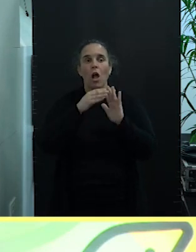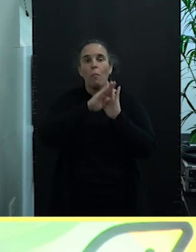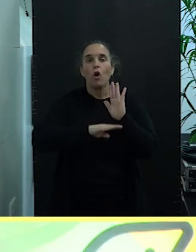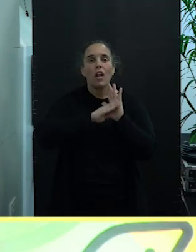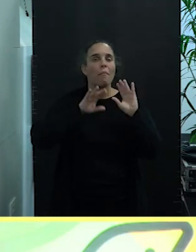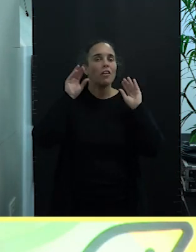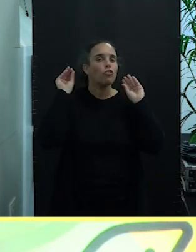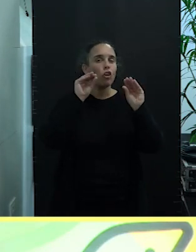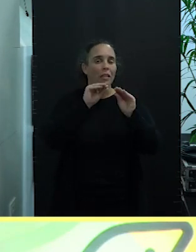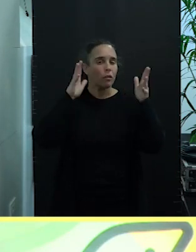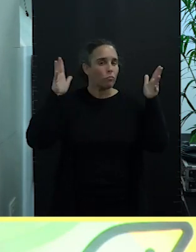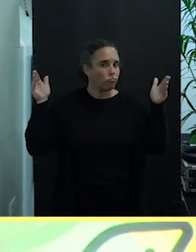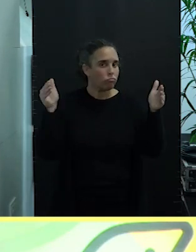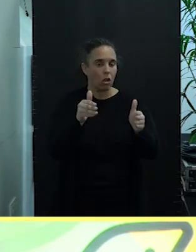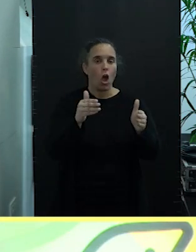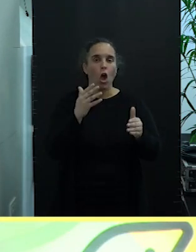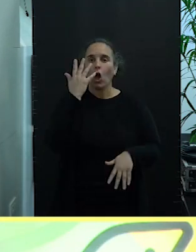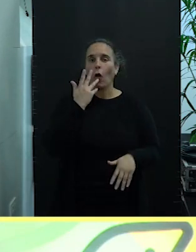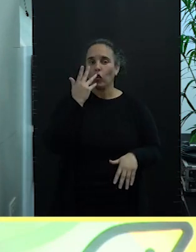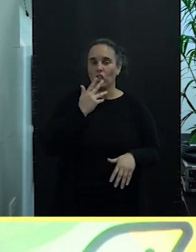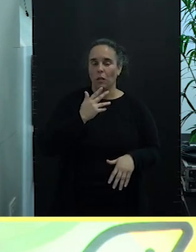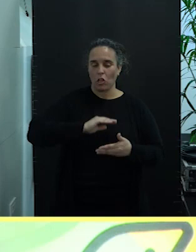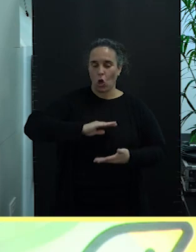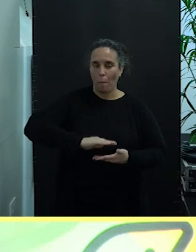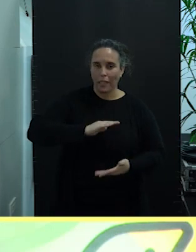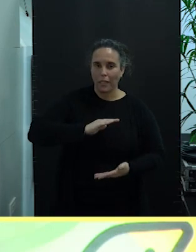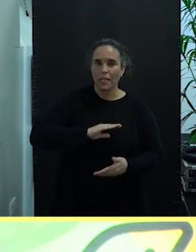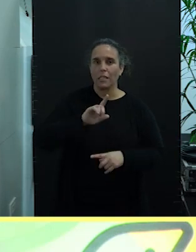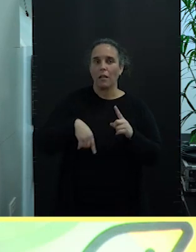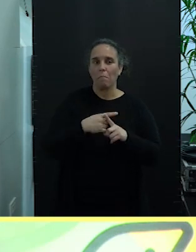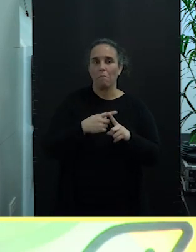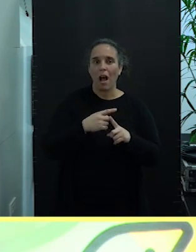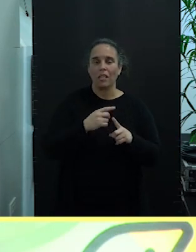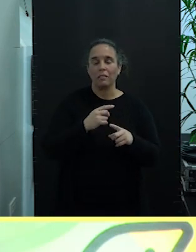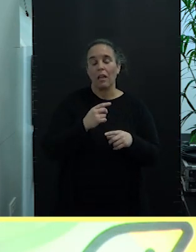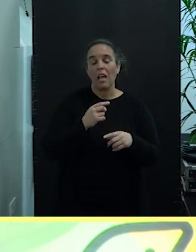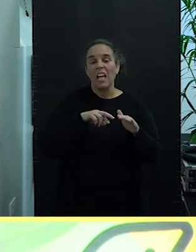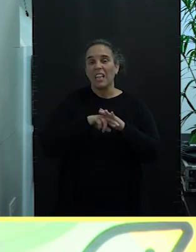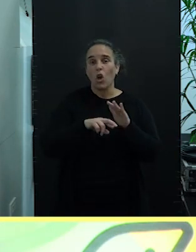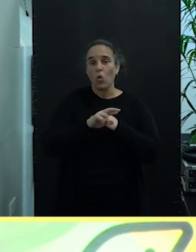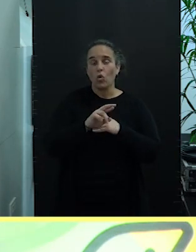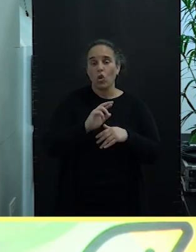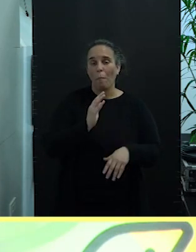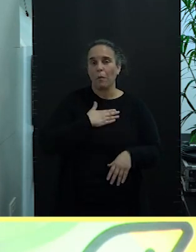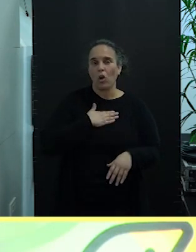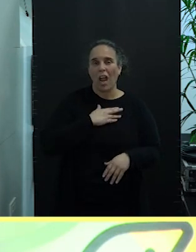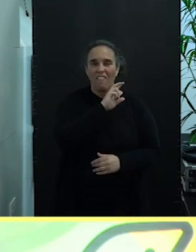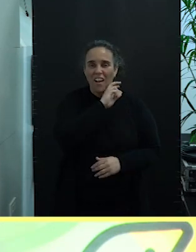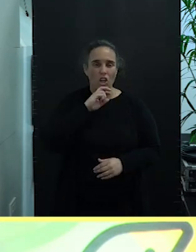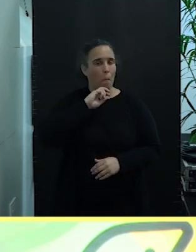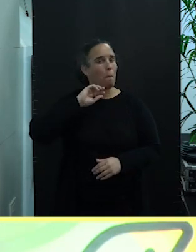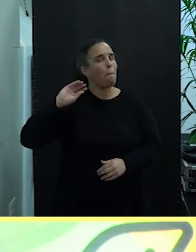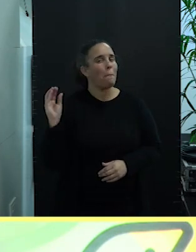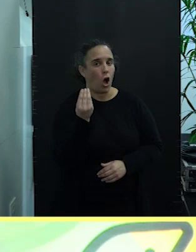orientados a mejorar los conocimientos, competencias y valoración de los recursos patrimoniales